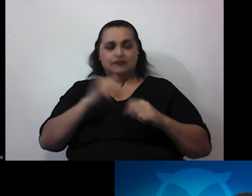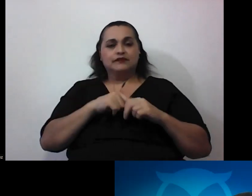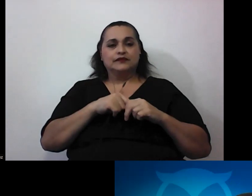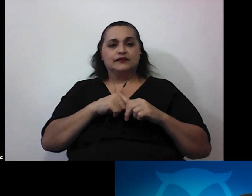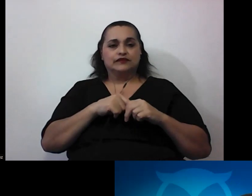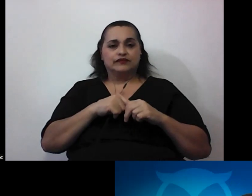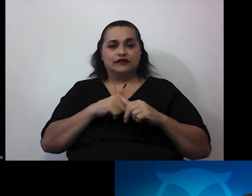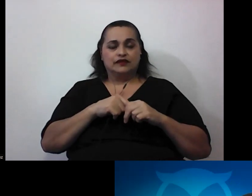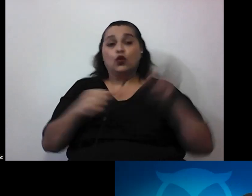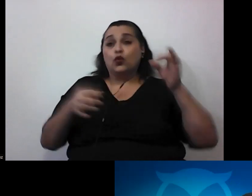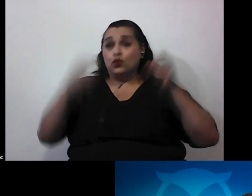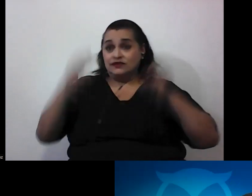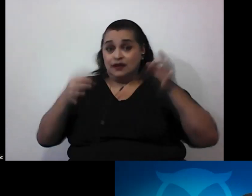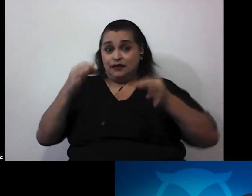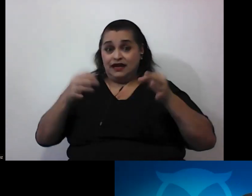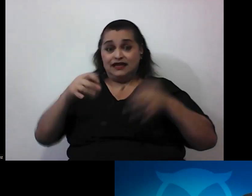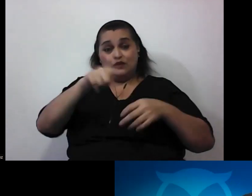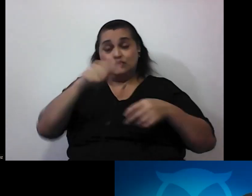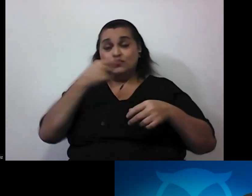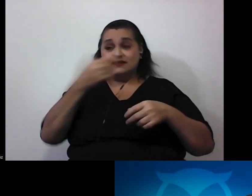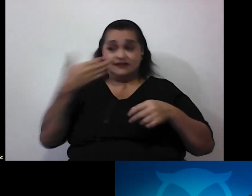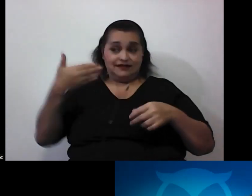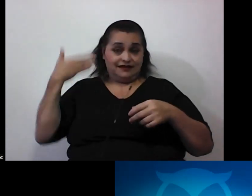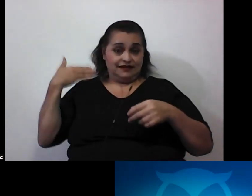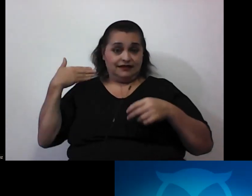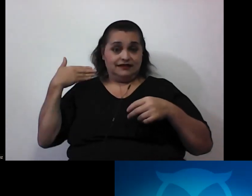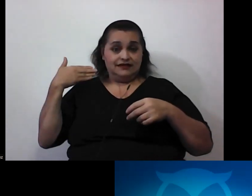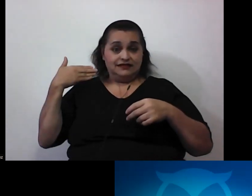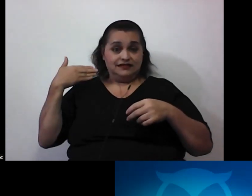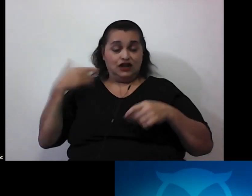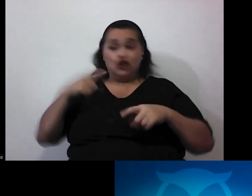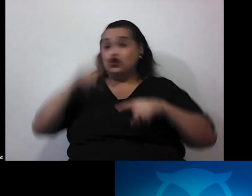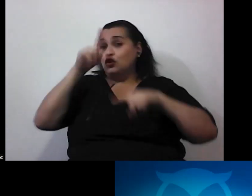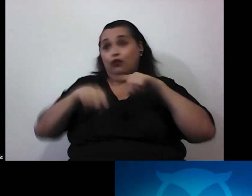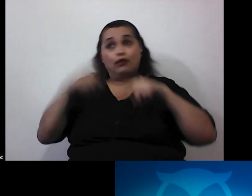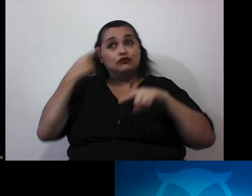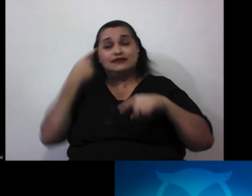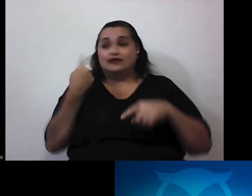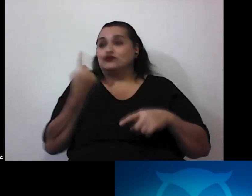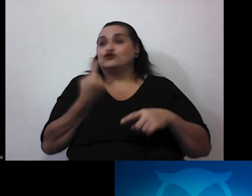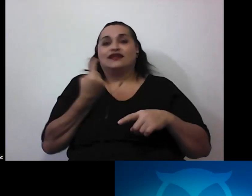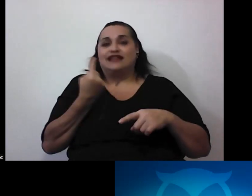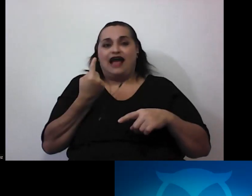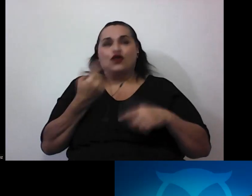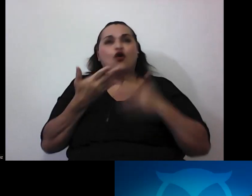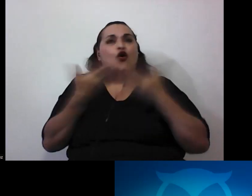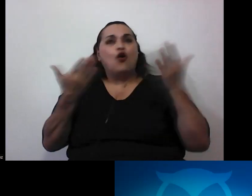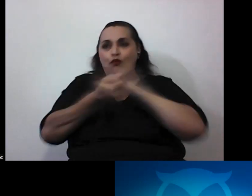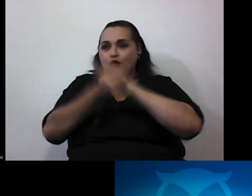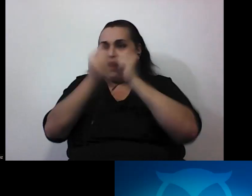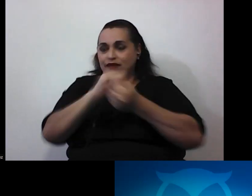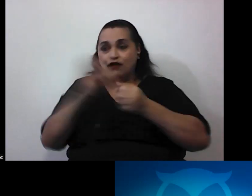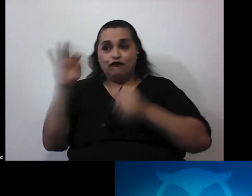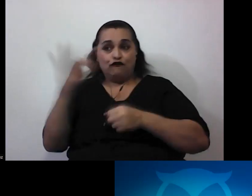justamente cuando decía hace un rato que no podemos pensar en solitario como cambiar las formas de enseñar